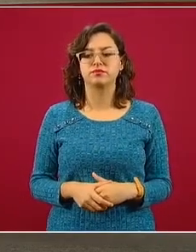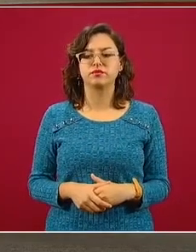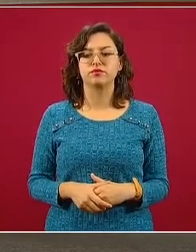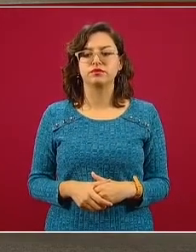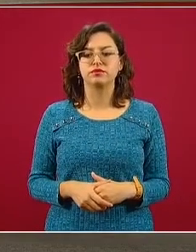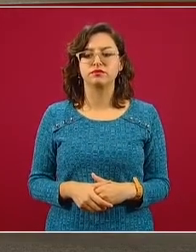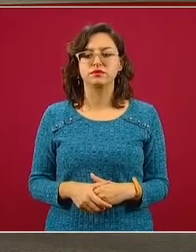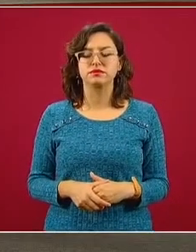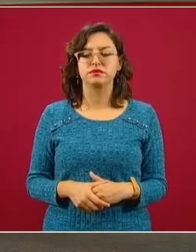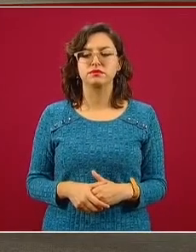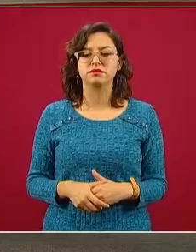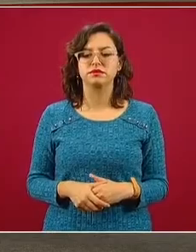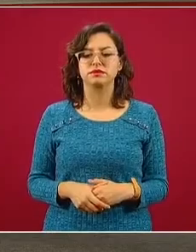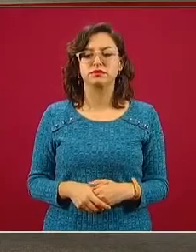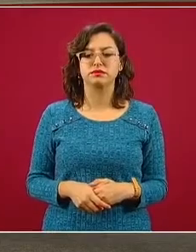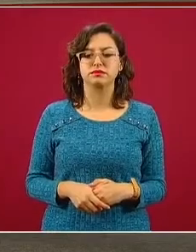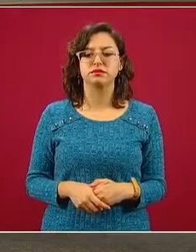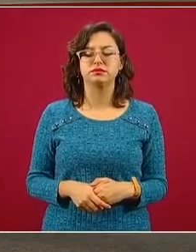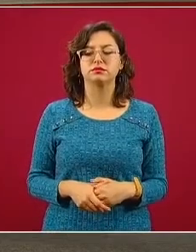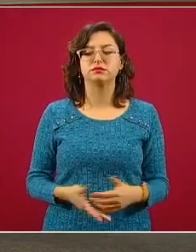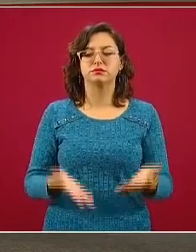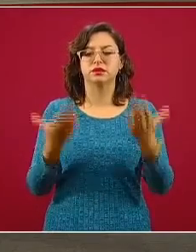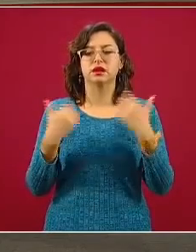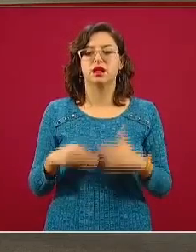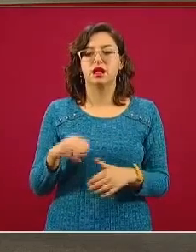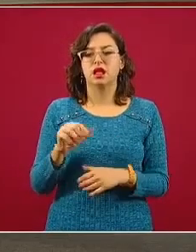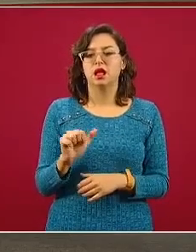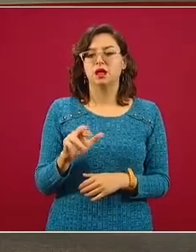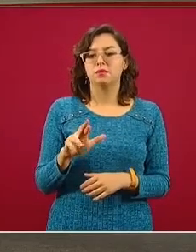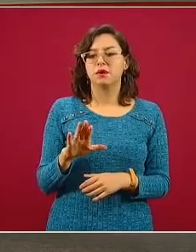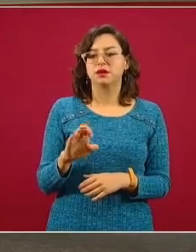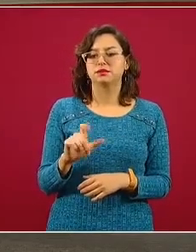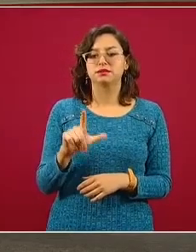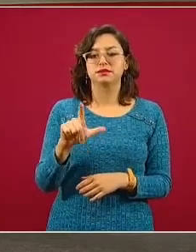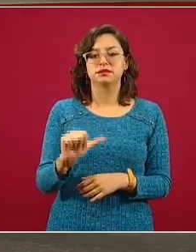Vamos ahora con Marcela Leiva Cardoso.